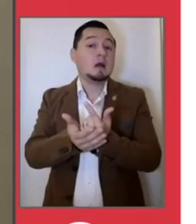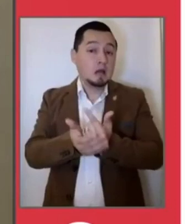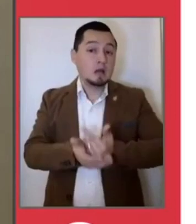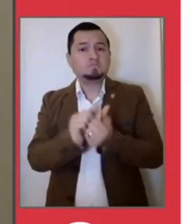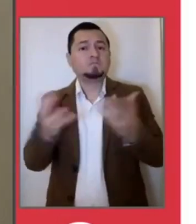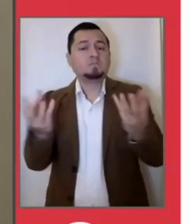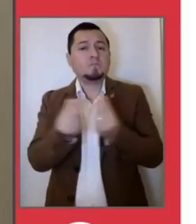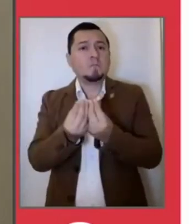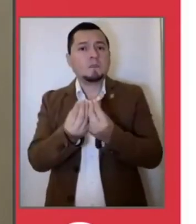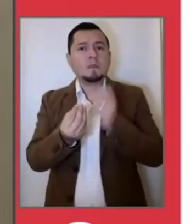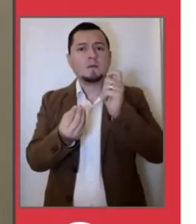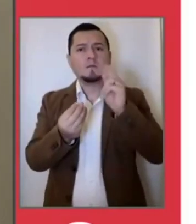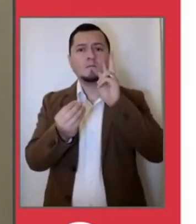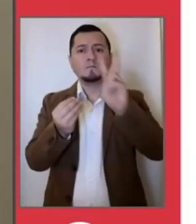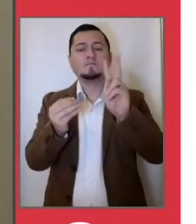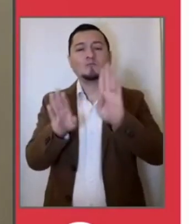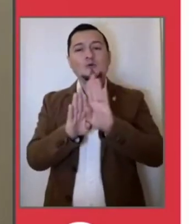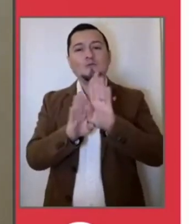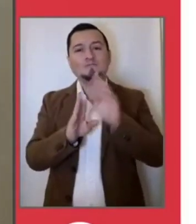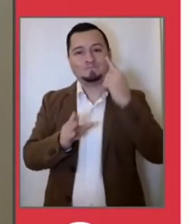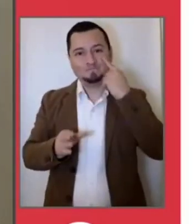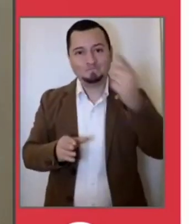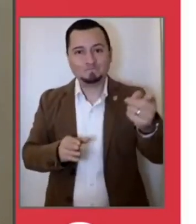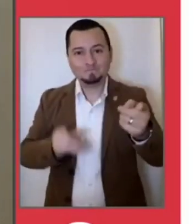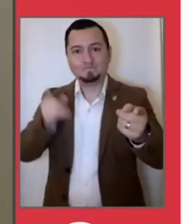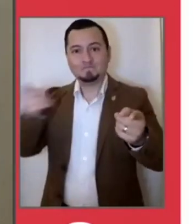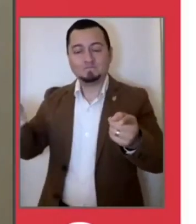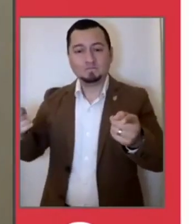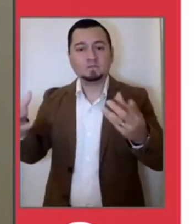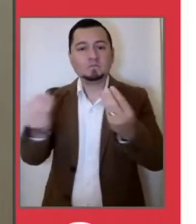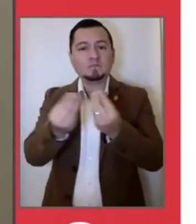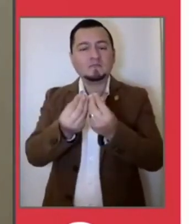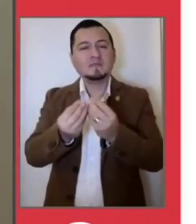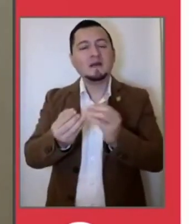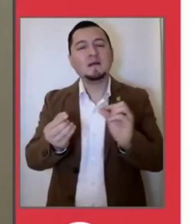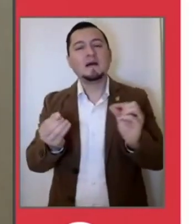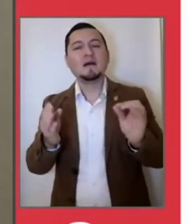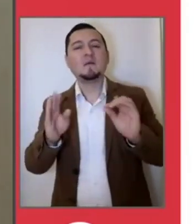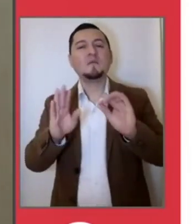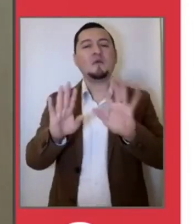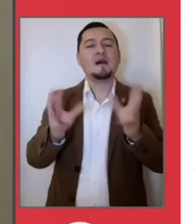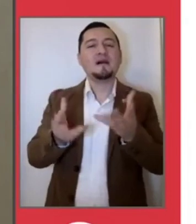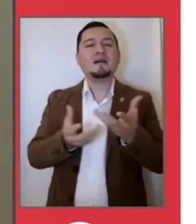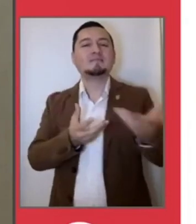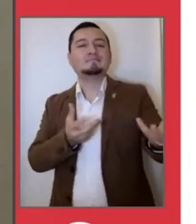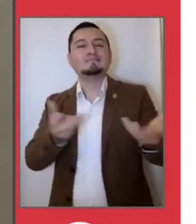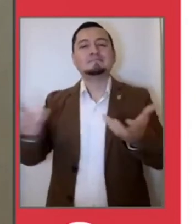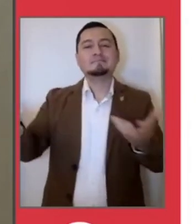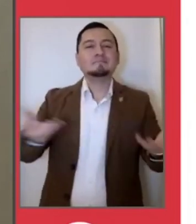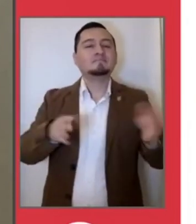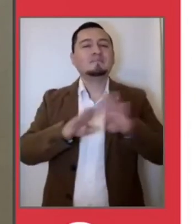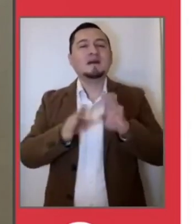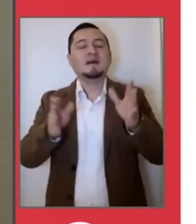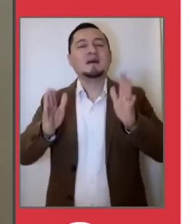máximo. ¿Qué fue lo que ocurrió en esta época? Bueno, que nuestro círculo de riesgo